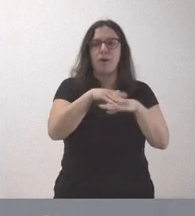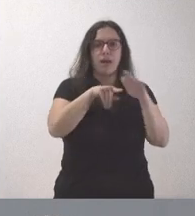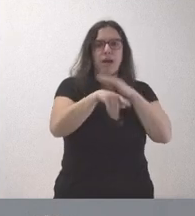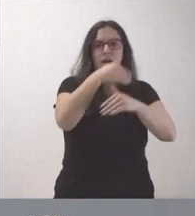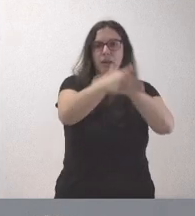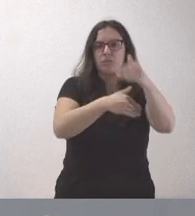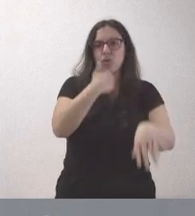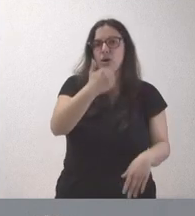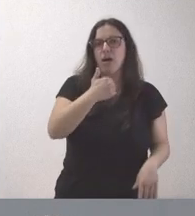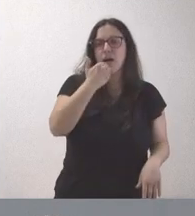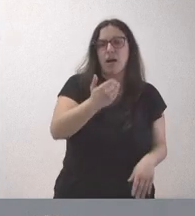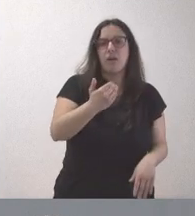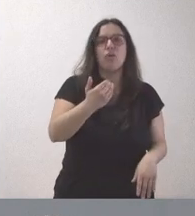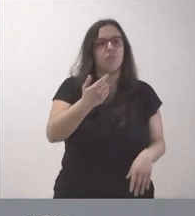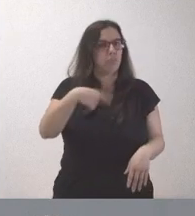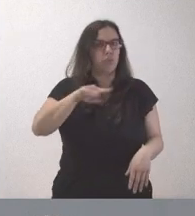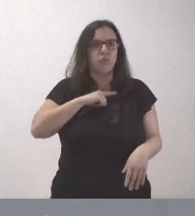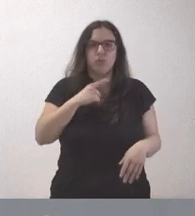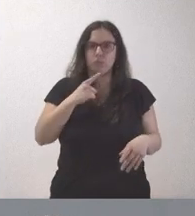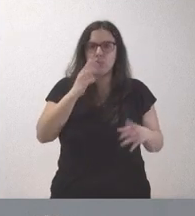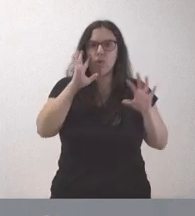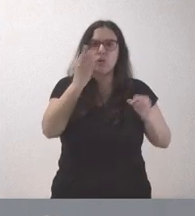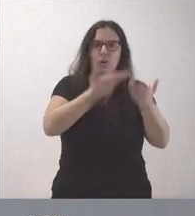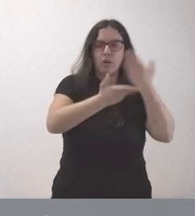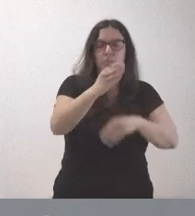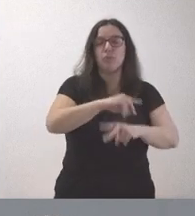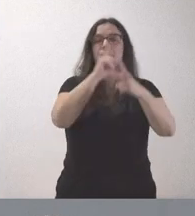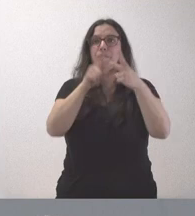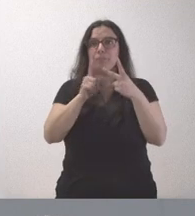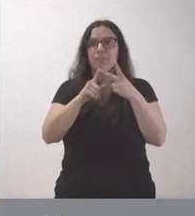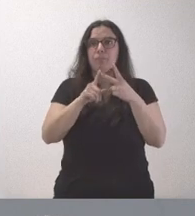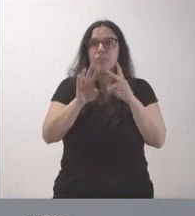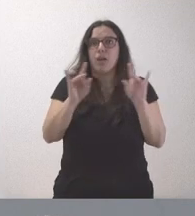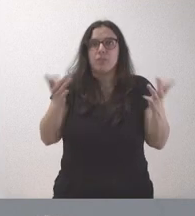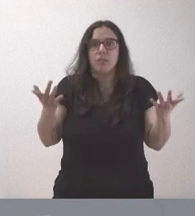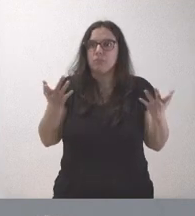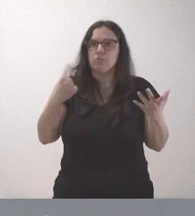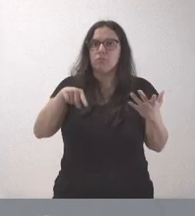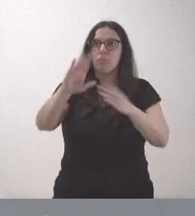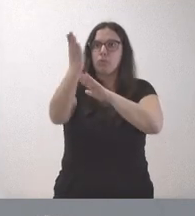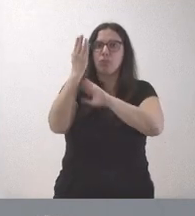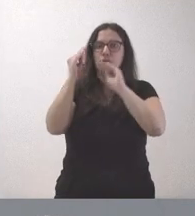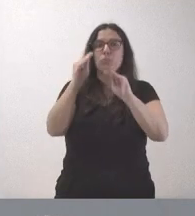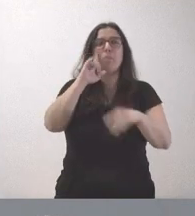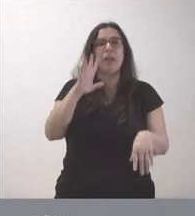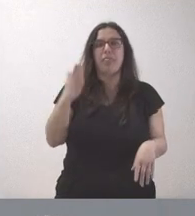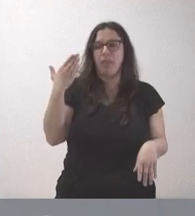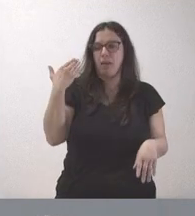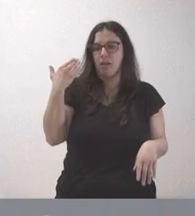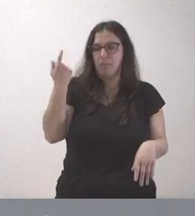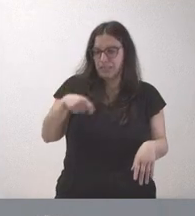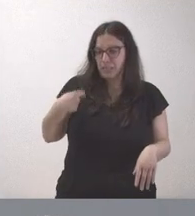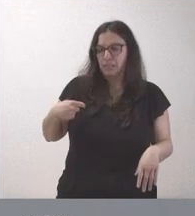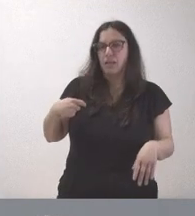expedientes, quien pueda llevarlo a cabo, pues contarían con nuestra colaboración. Y, en segundo lugar, por supuesto que sí, cogemos el guante. Creo que fue el presidente del